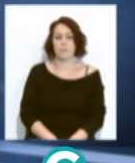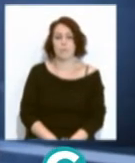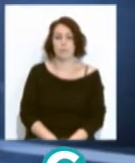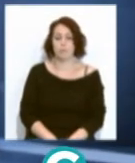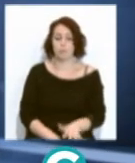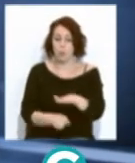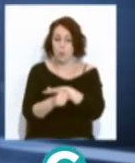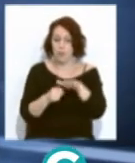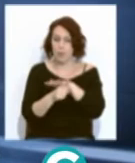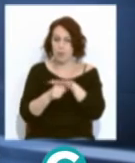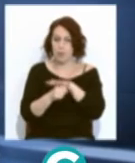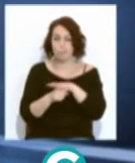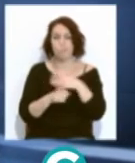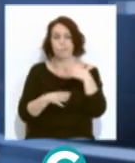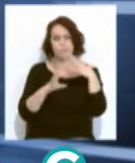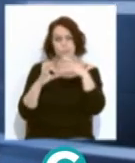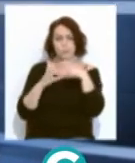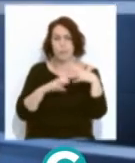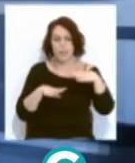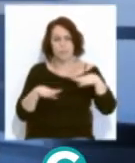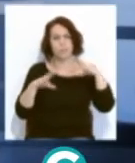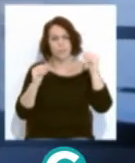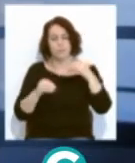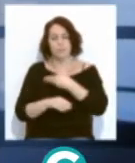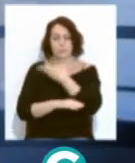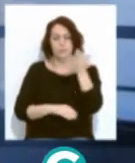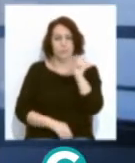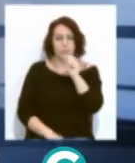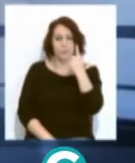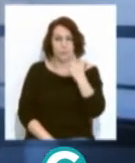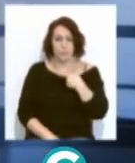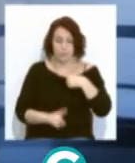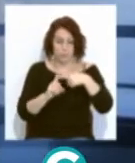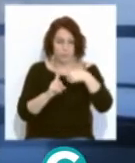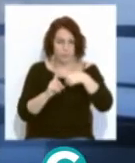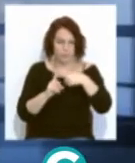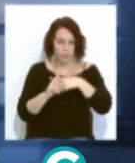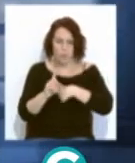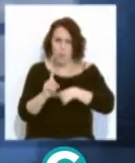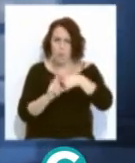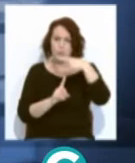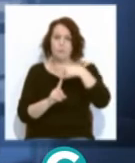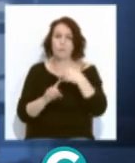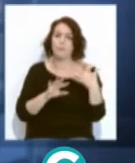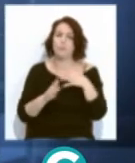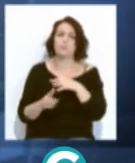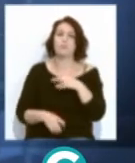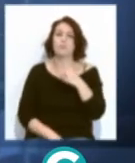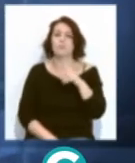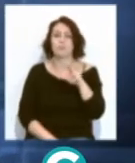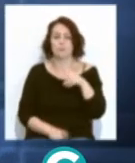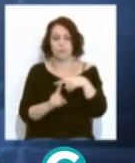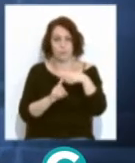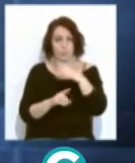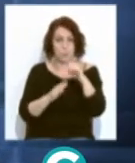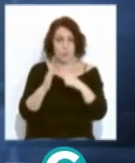Para la provincia se espera alguna nubosidad en la sierra y soleado en el resto. Las temperaturas en ascenso que marcarán entre los 23